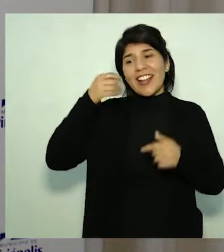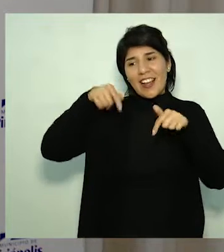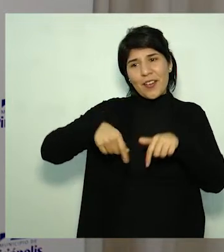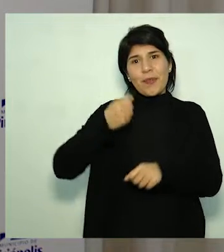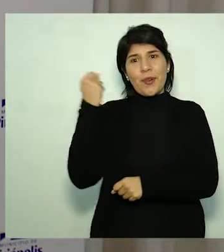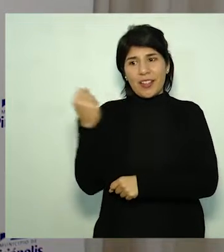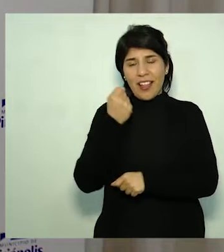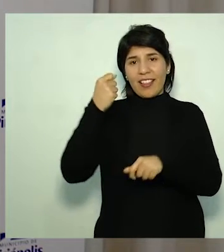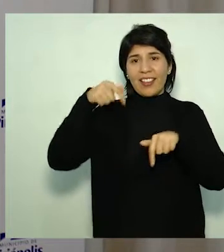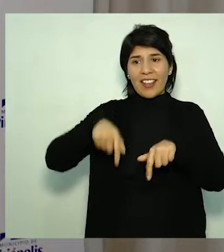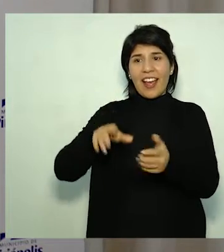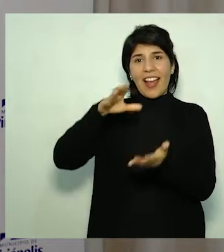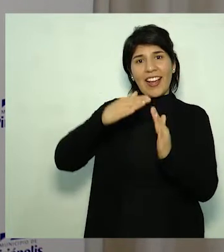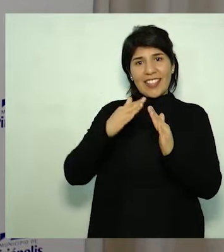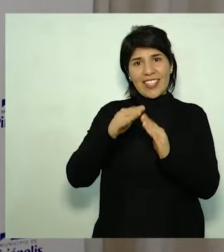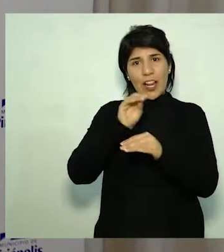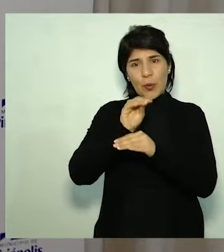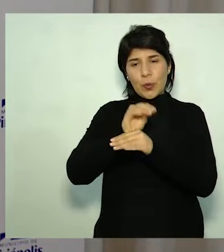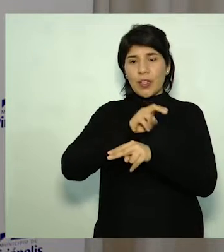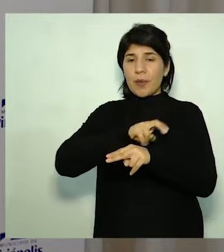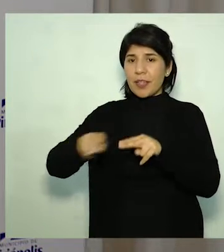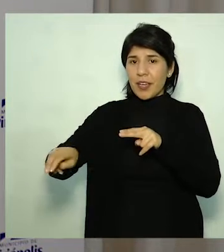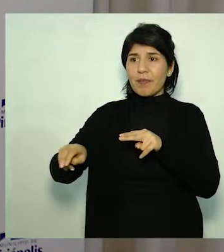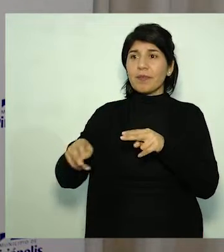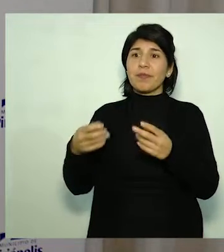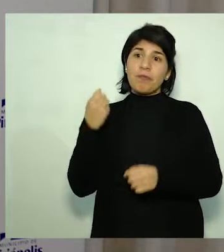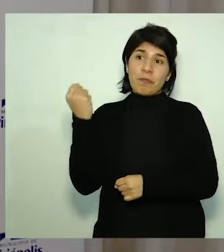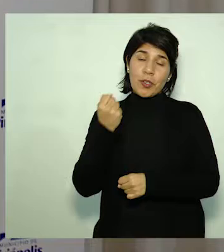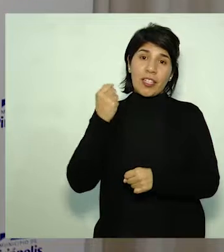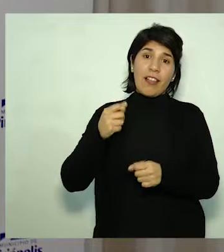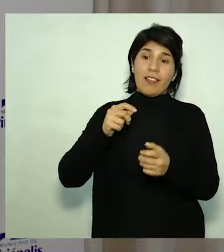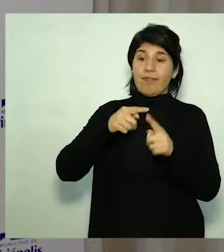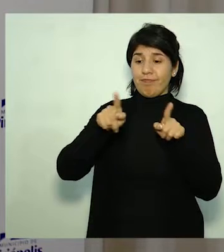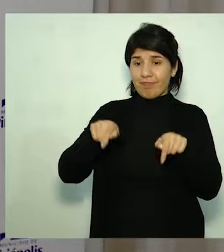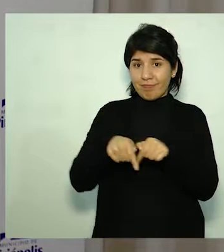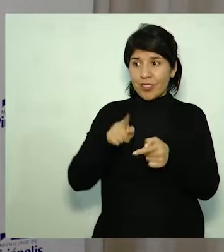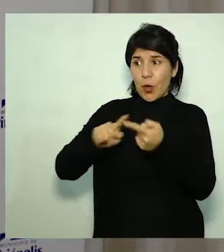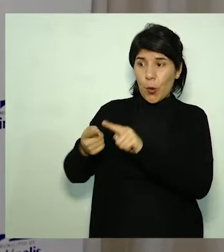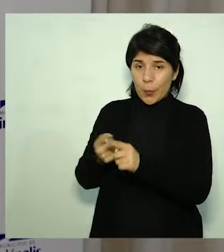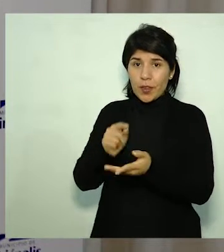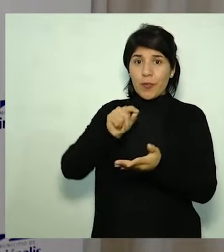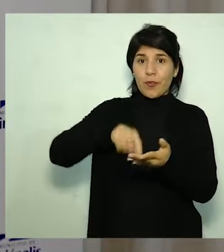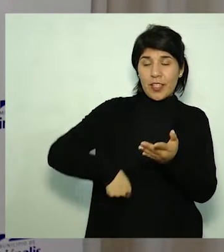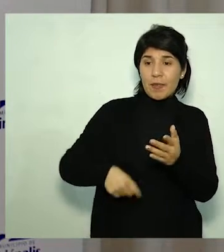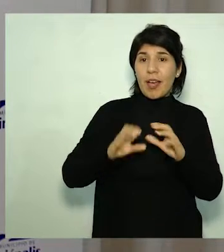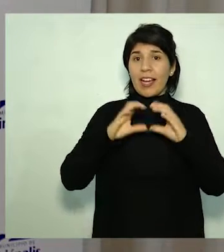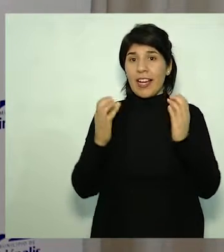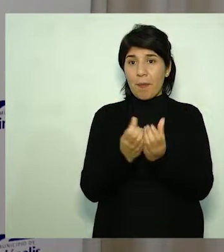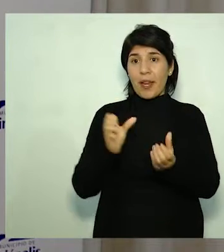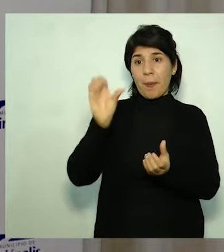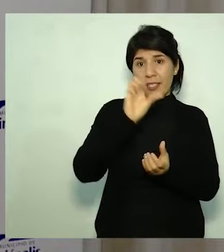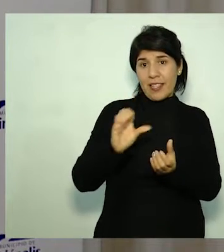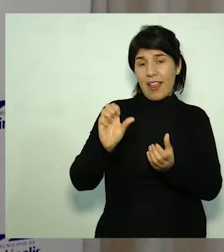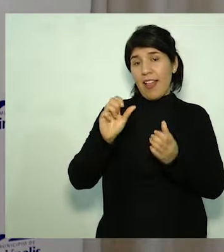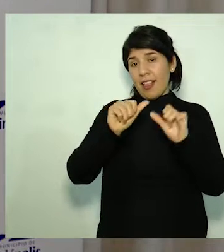La verdad que sí que fue muy importante acá en la Casa de la Cultura de Piriápolis, con la cual se firmó el convenio con